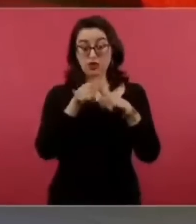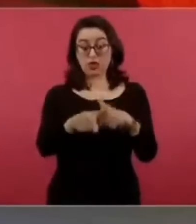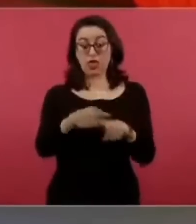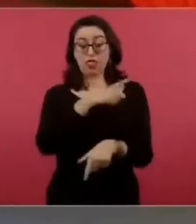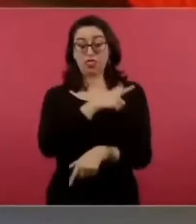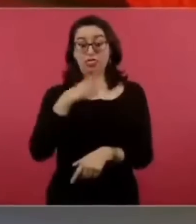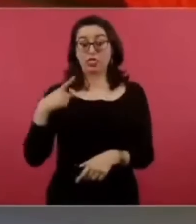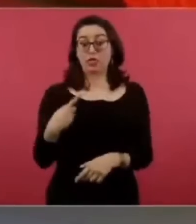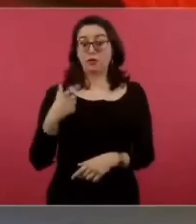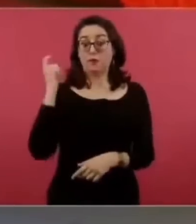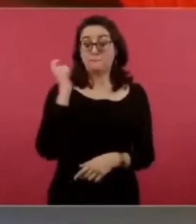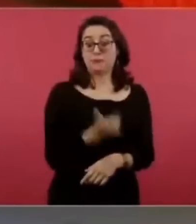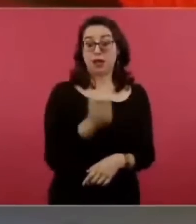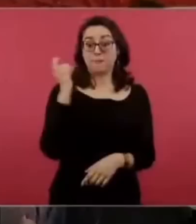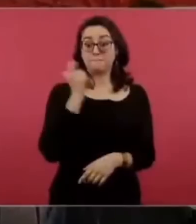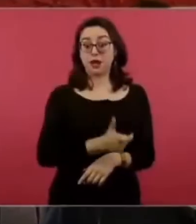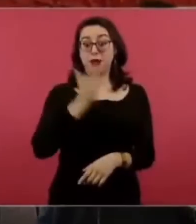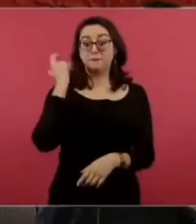hablemos de tres